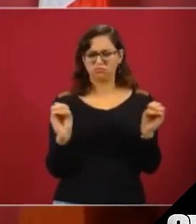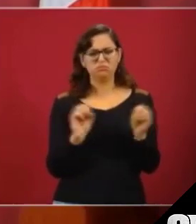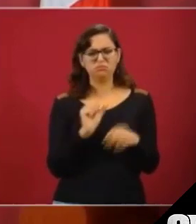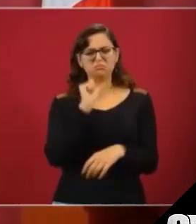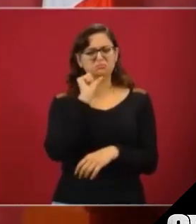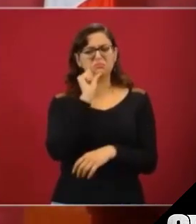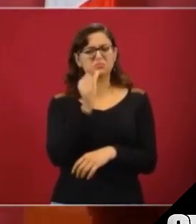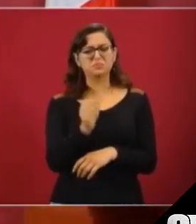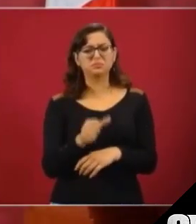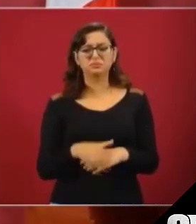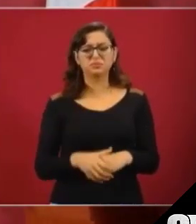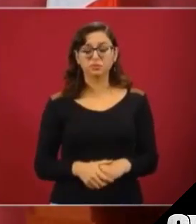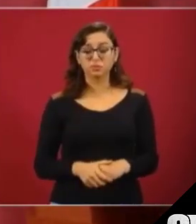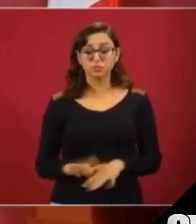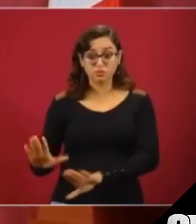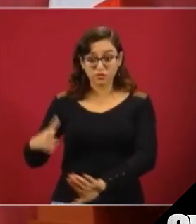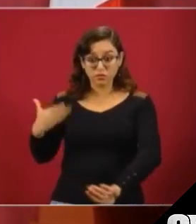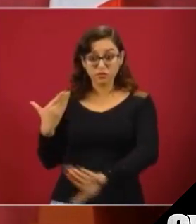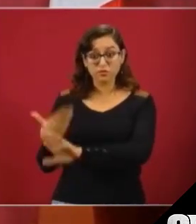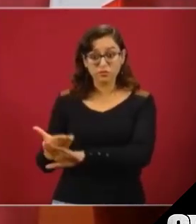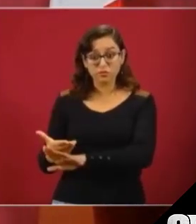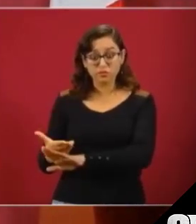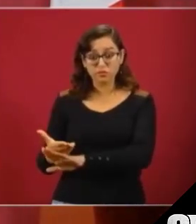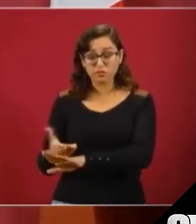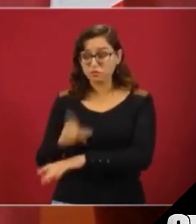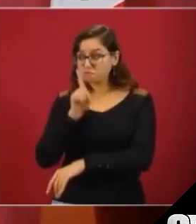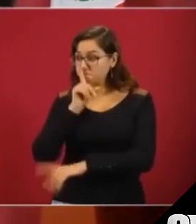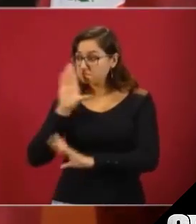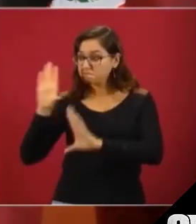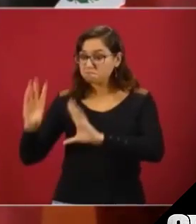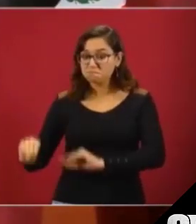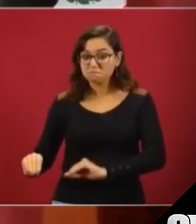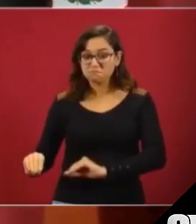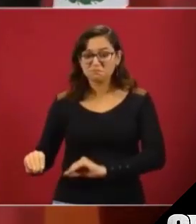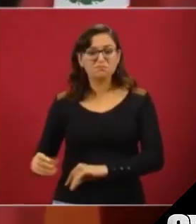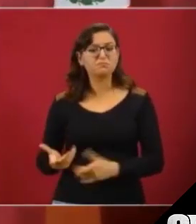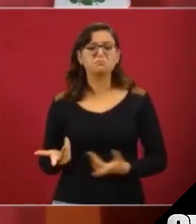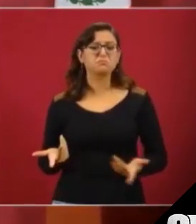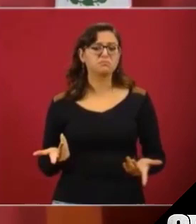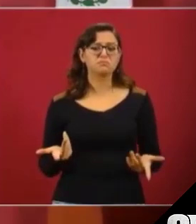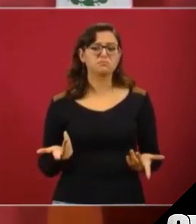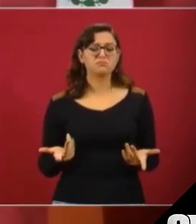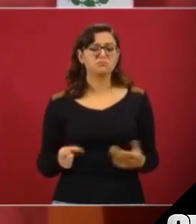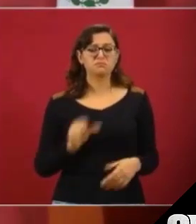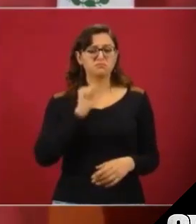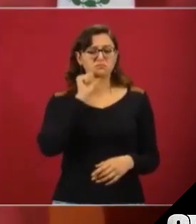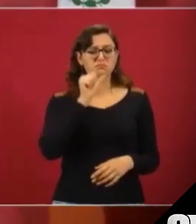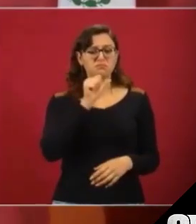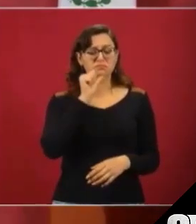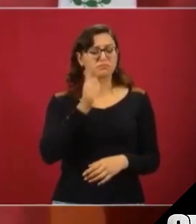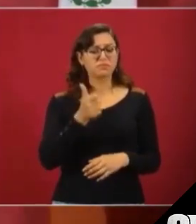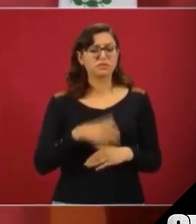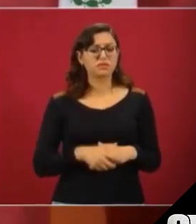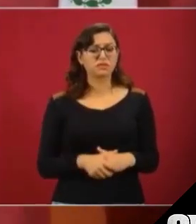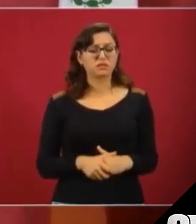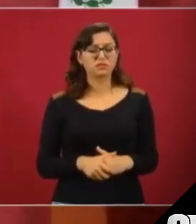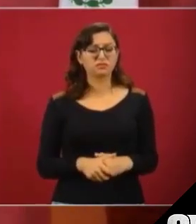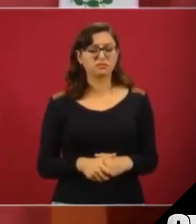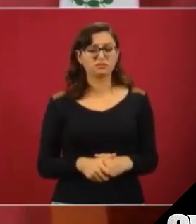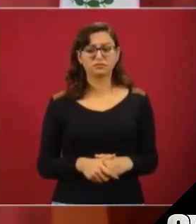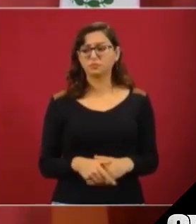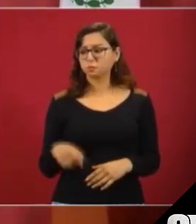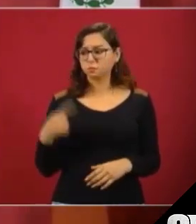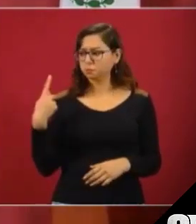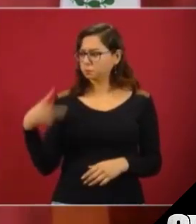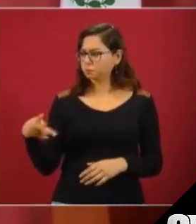nadie, van a tener siempre garantizadas